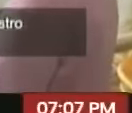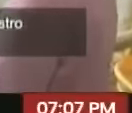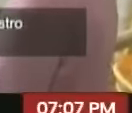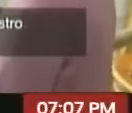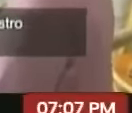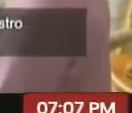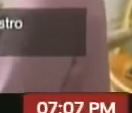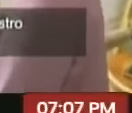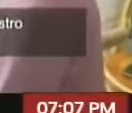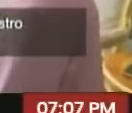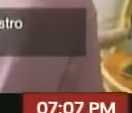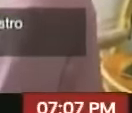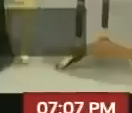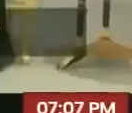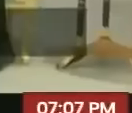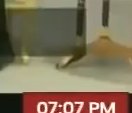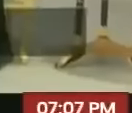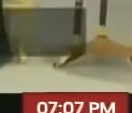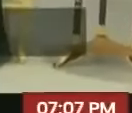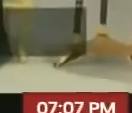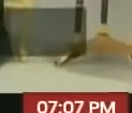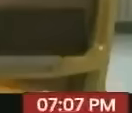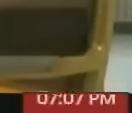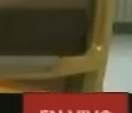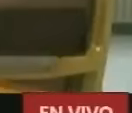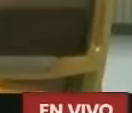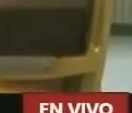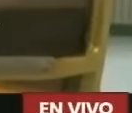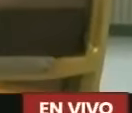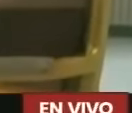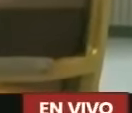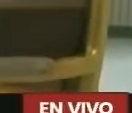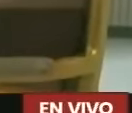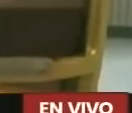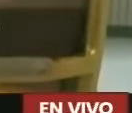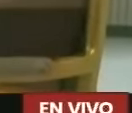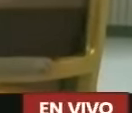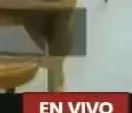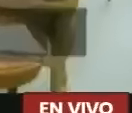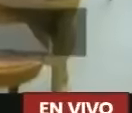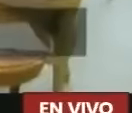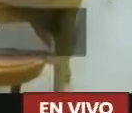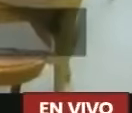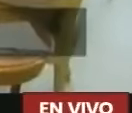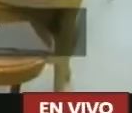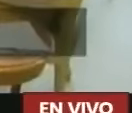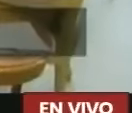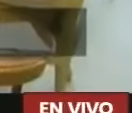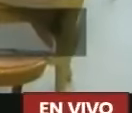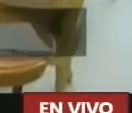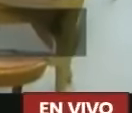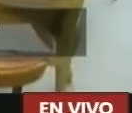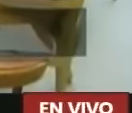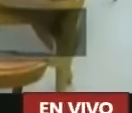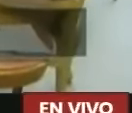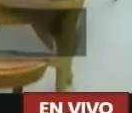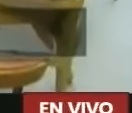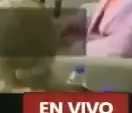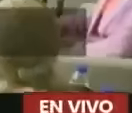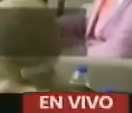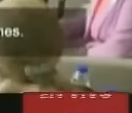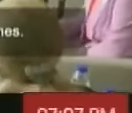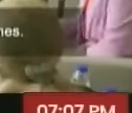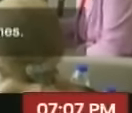Trang Lu Kwan durante la reunión el jefe de estado y el delegado vietnamita firmaron varios acuerdos de